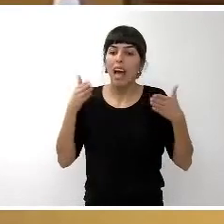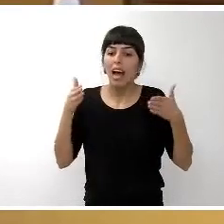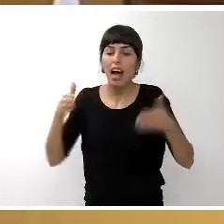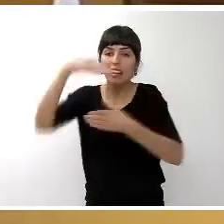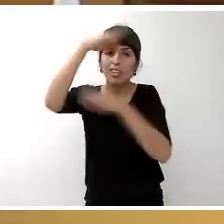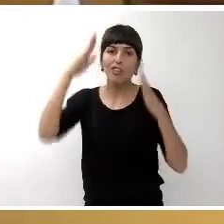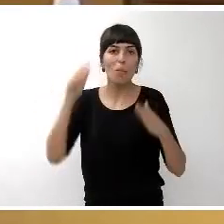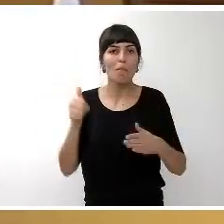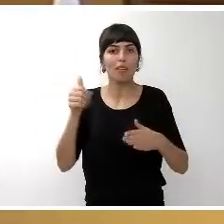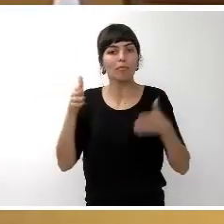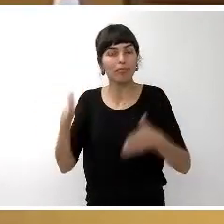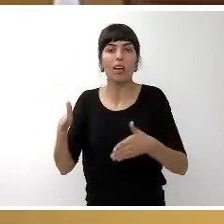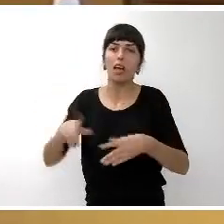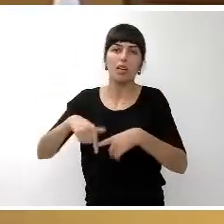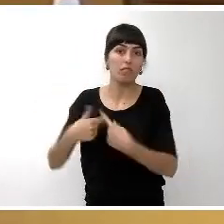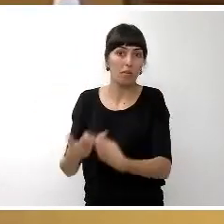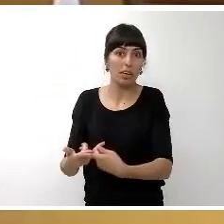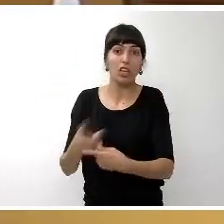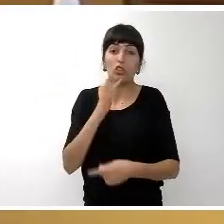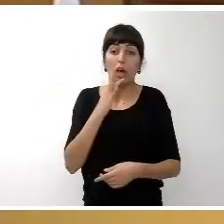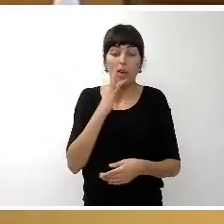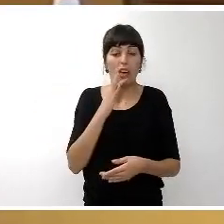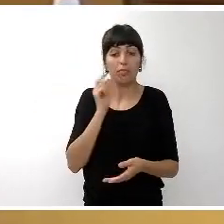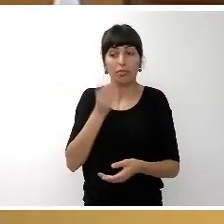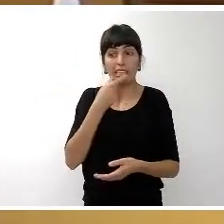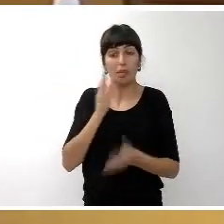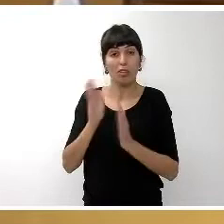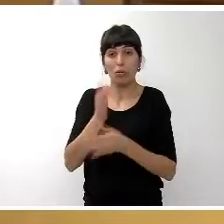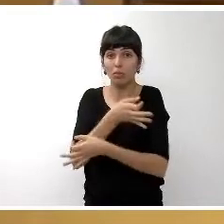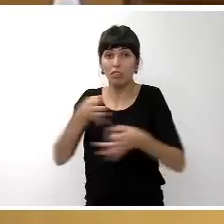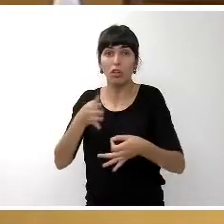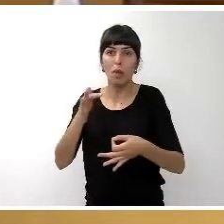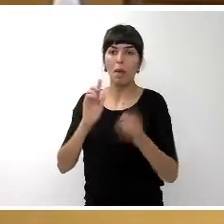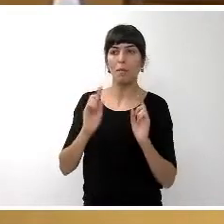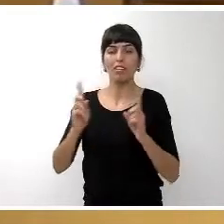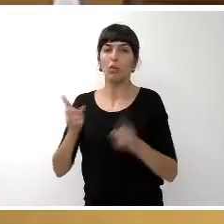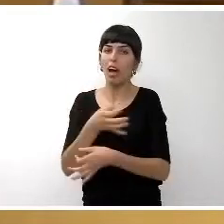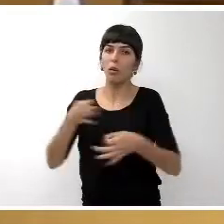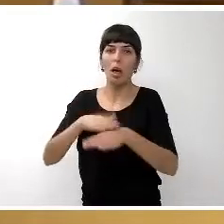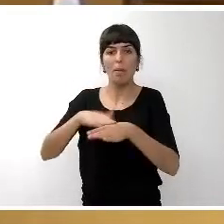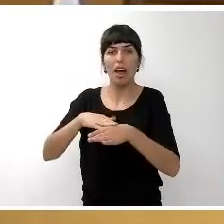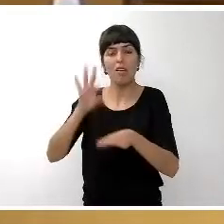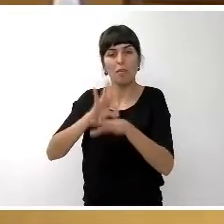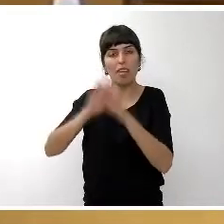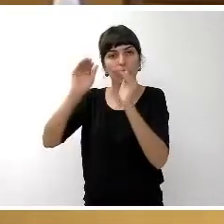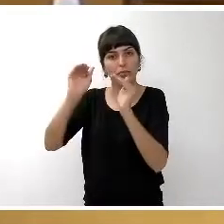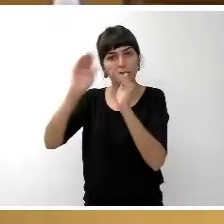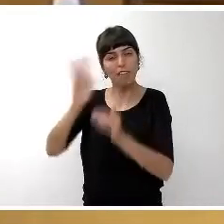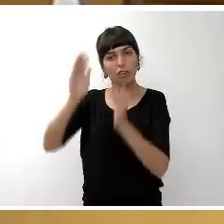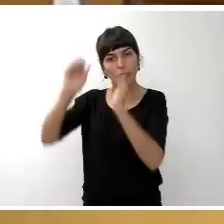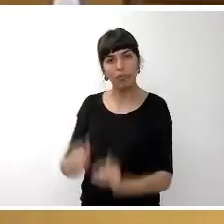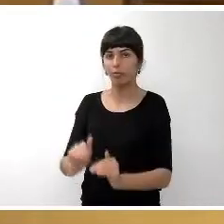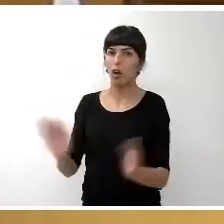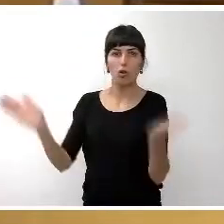Conscientes de que todavía no existe tratamiento efectivo ni prevención adecuada que permita paliar los efectos de la enfermedad. Conscientes de que la